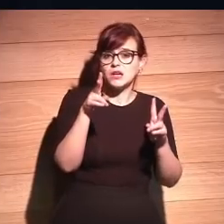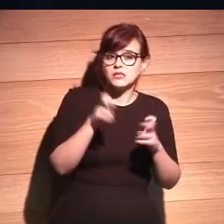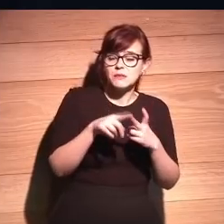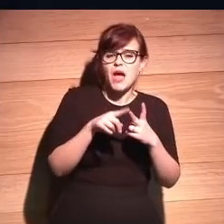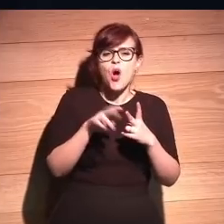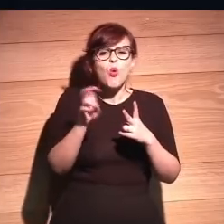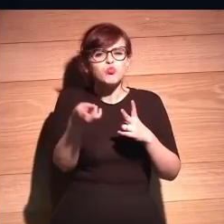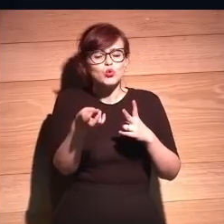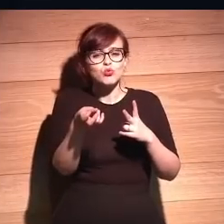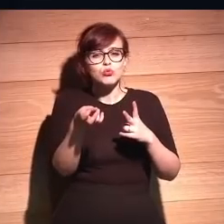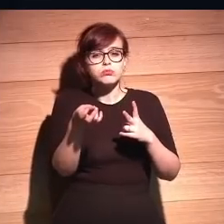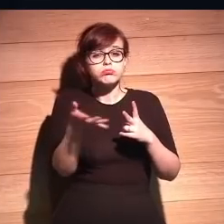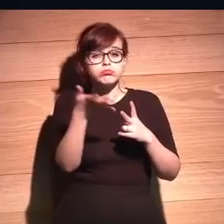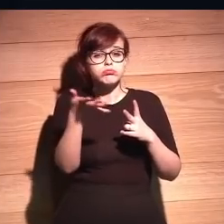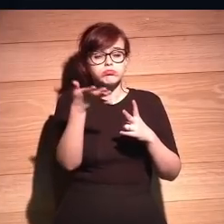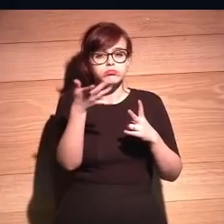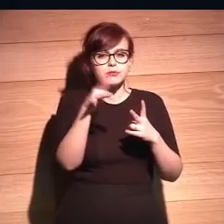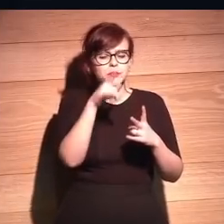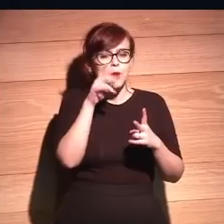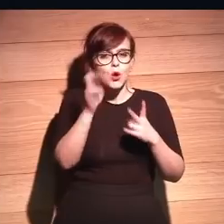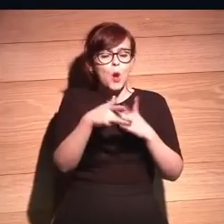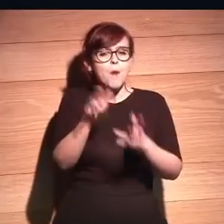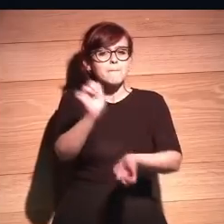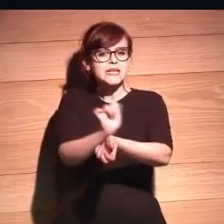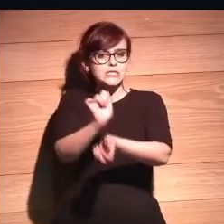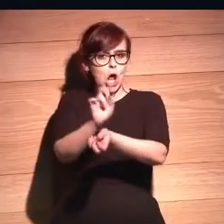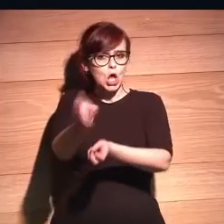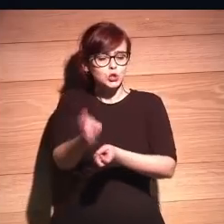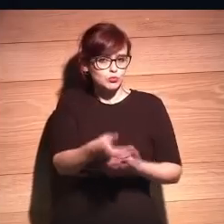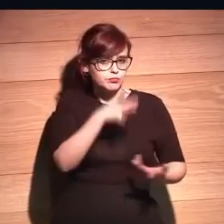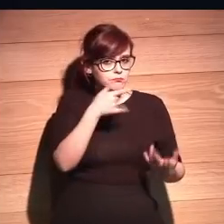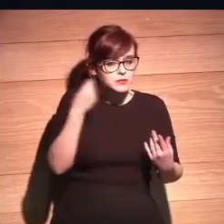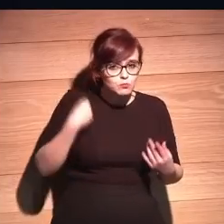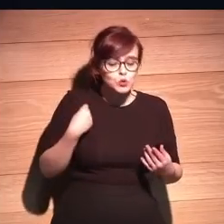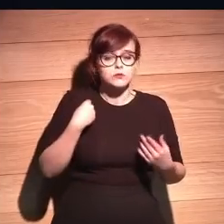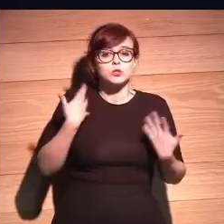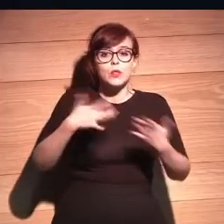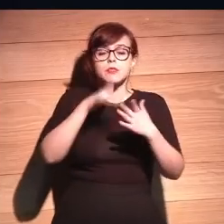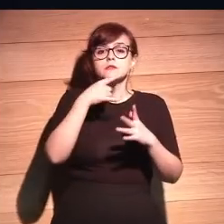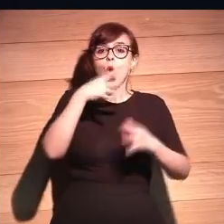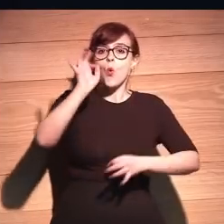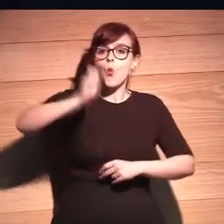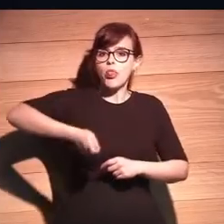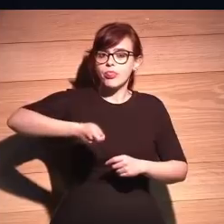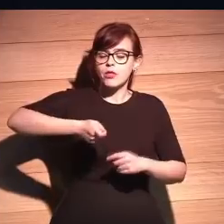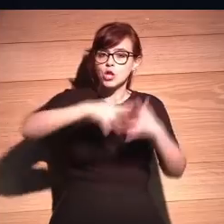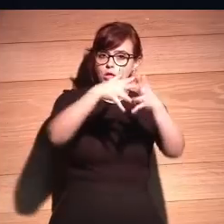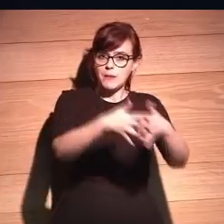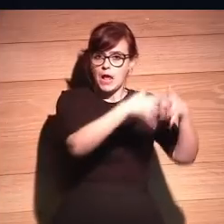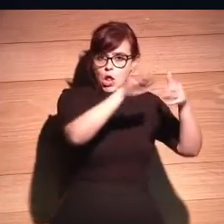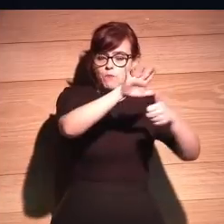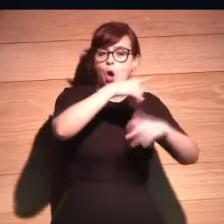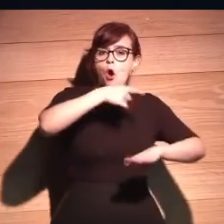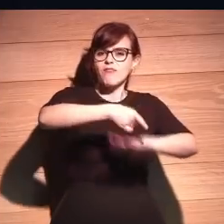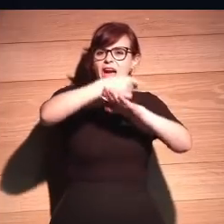y no sé qué criterio de prisión. ¿Tiene obligación el juez norteamericano de seguir el caso